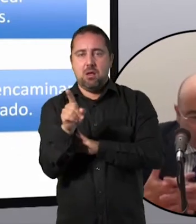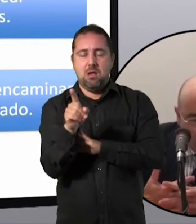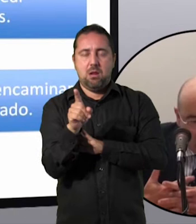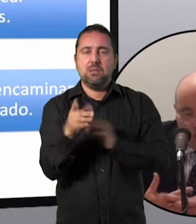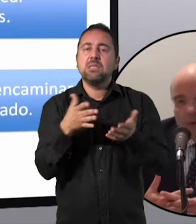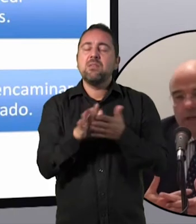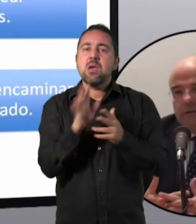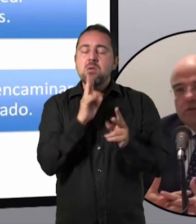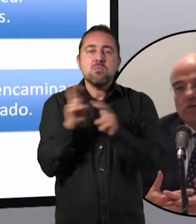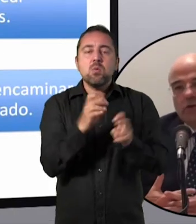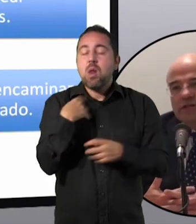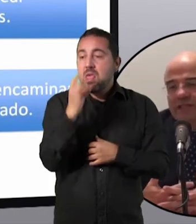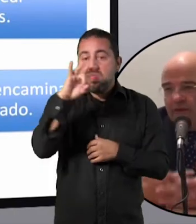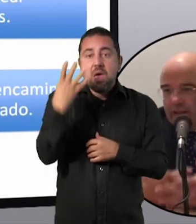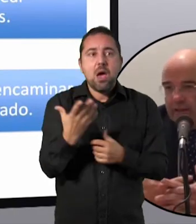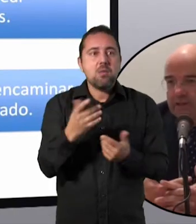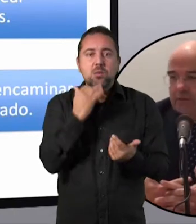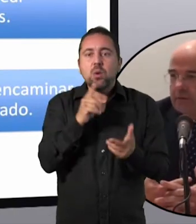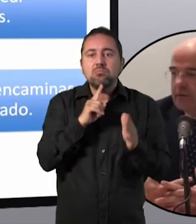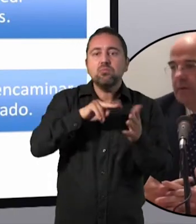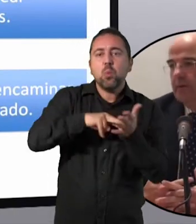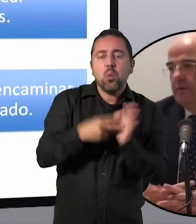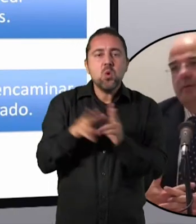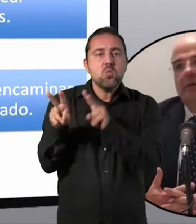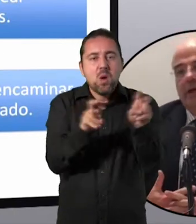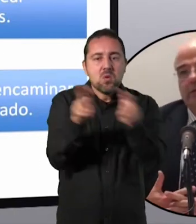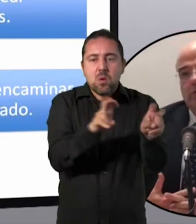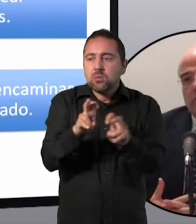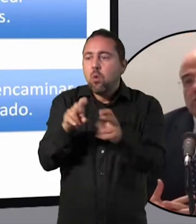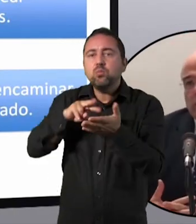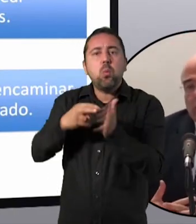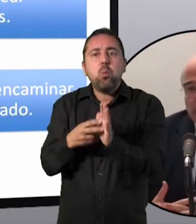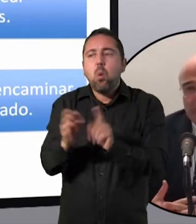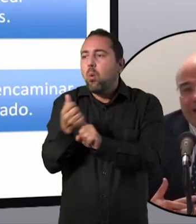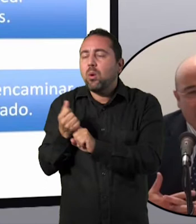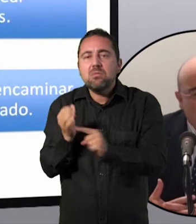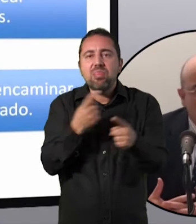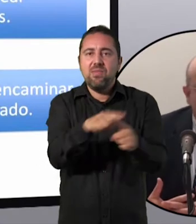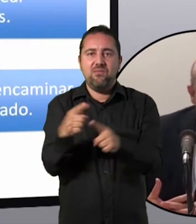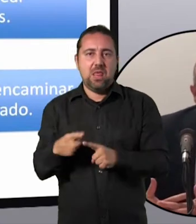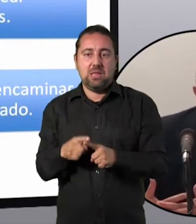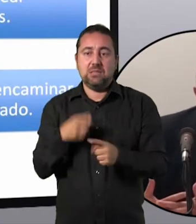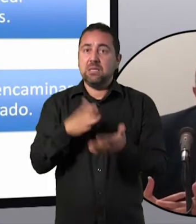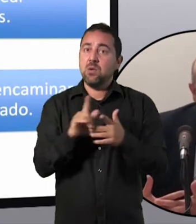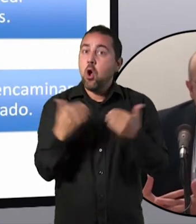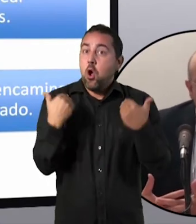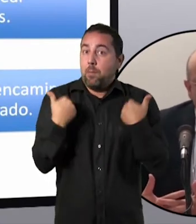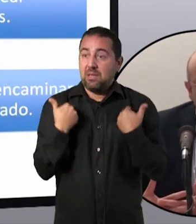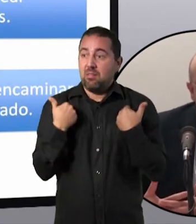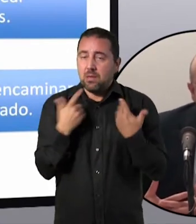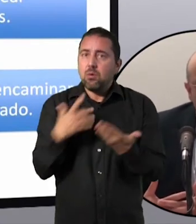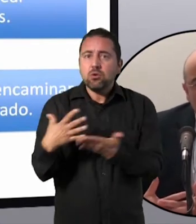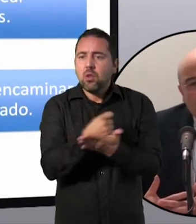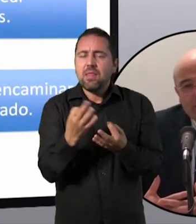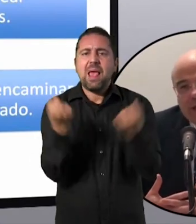soluciones nuevas, soluciones diferentes. Eso es una competencia que como todas hay que entrenar.